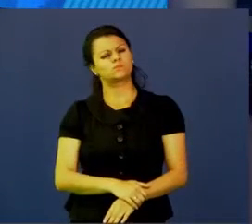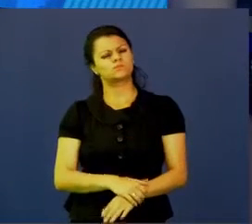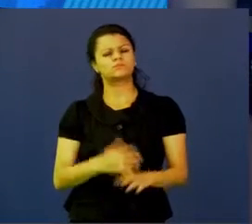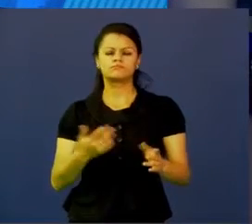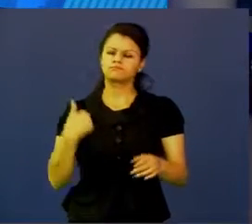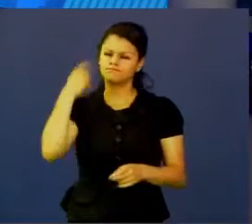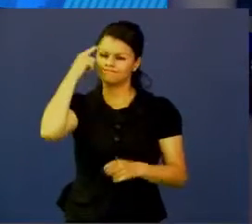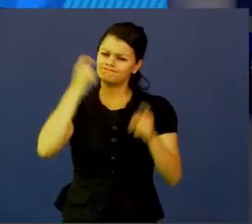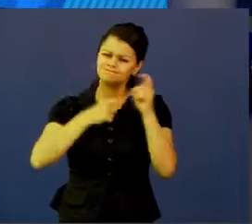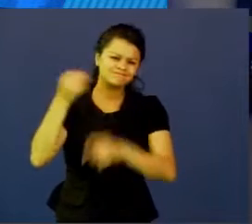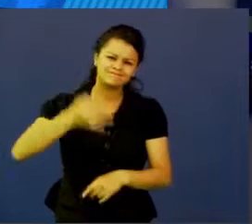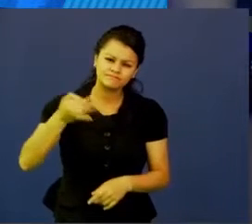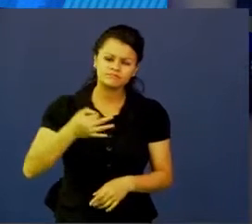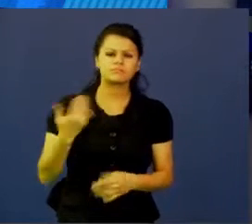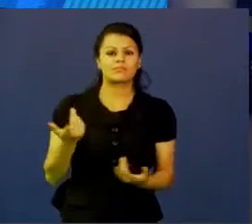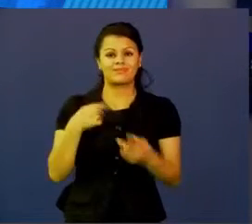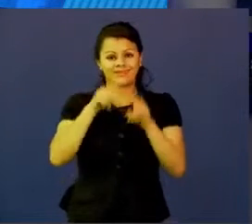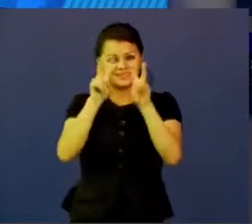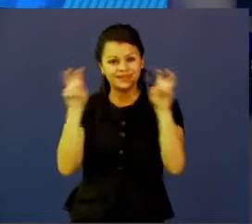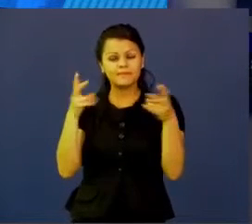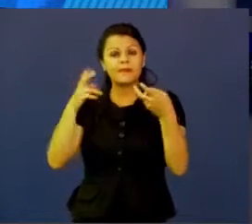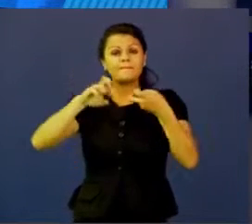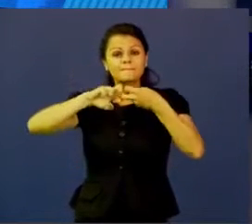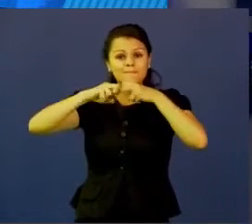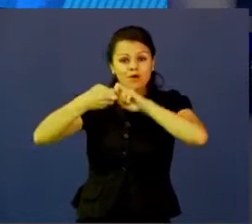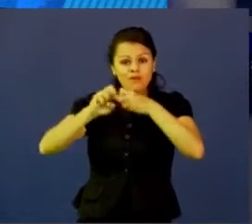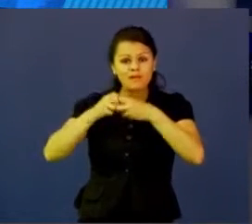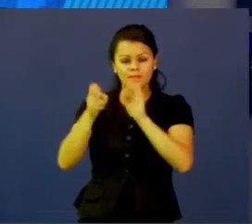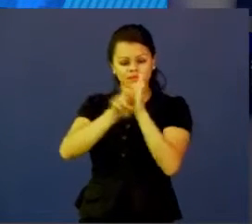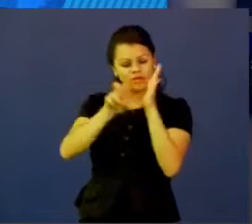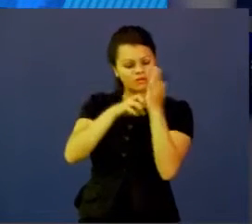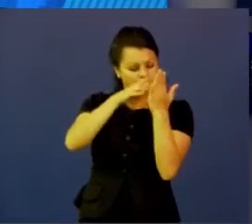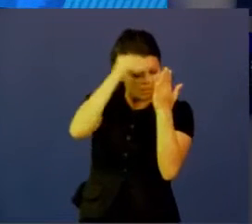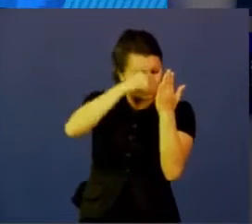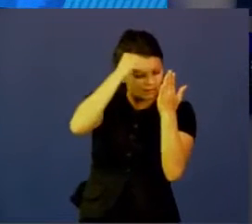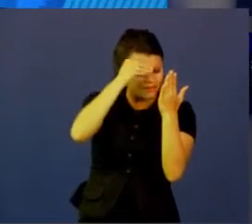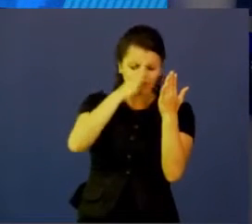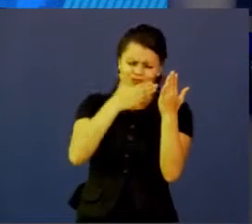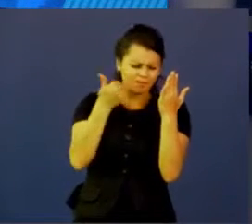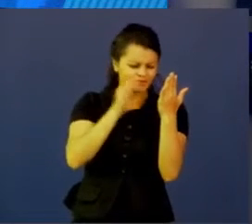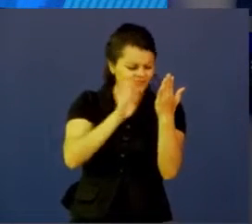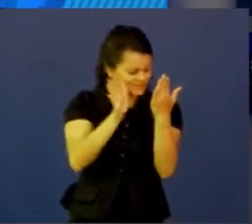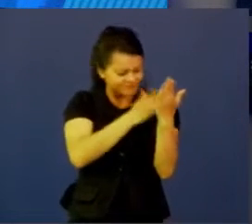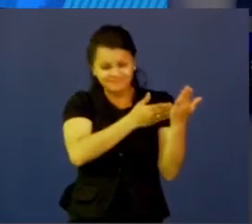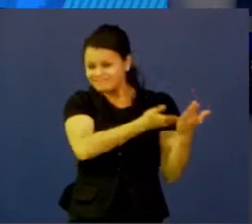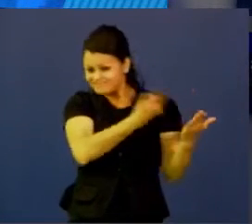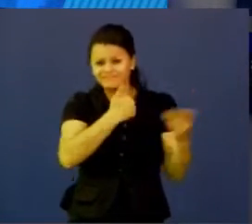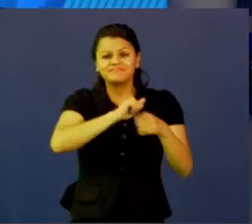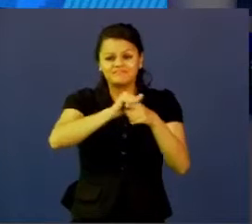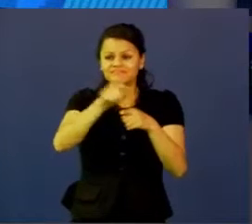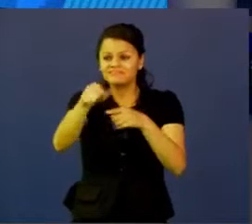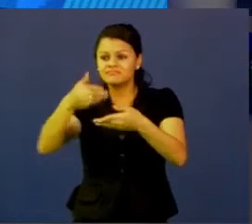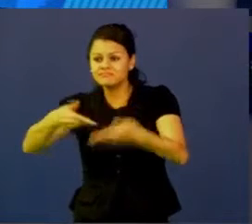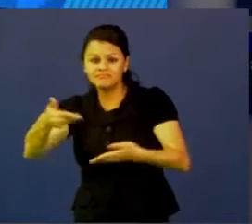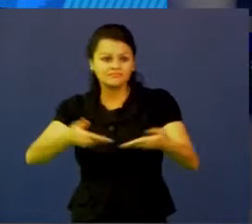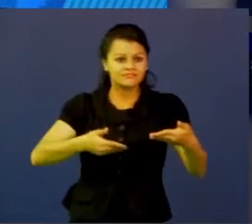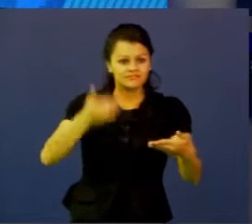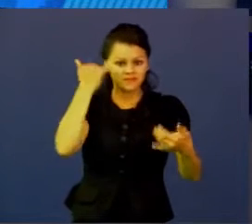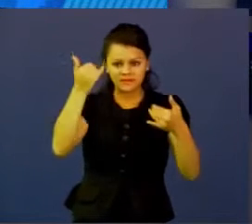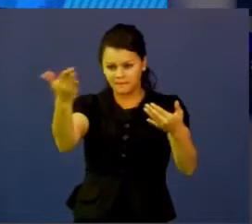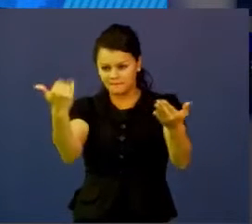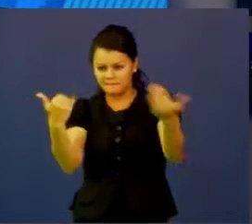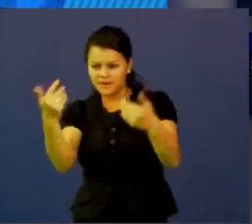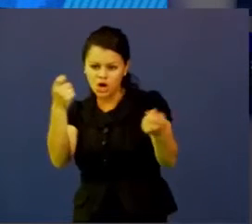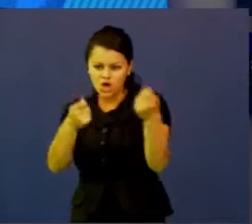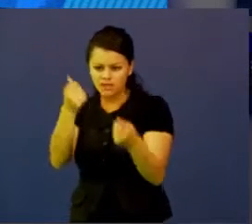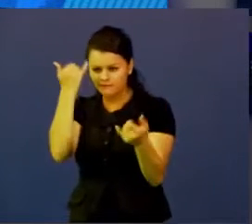manejar esos problemas teóricos, por qué no salimos al frente y trabajamos la contabilidad de esas dos tiendas y de pronto la hubiéramos salvado y al